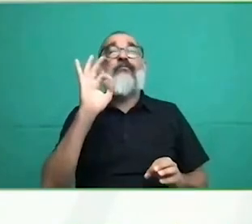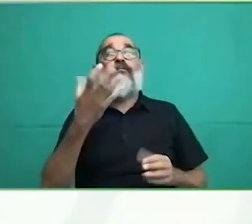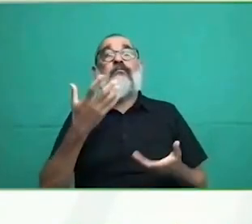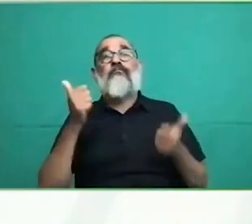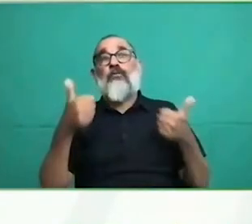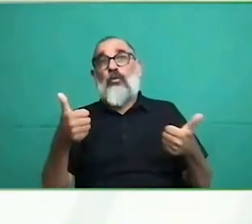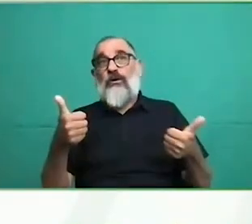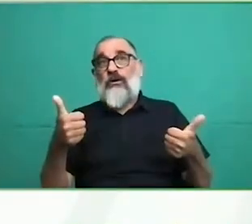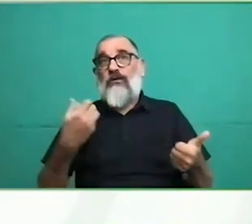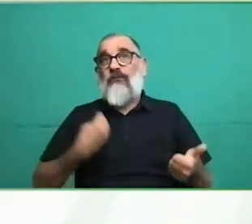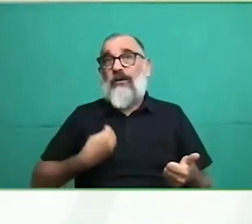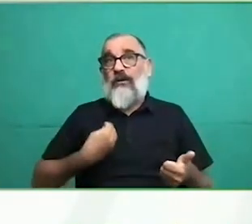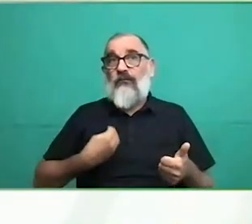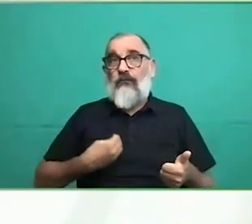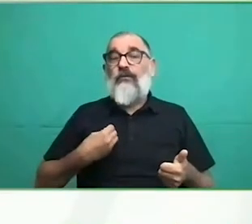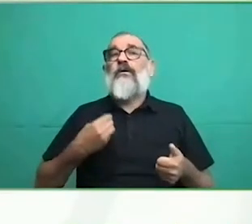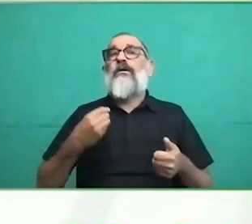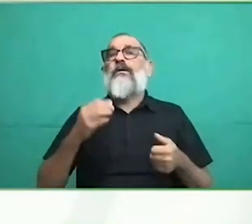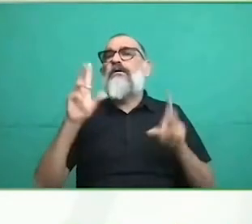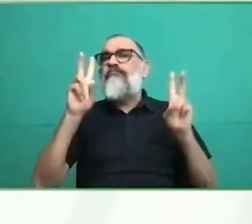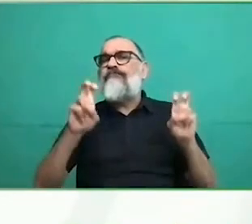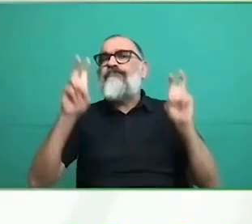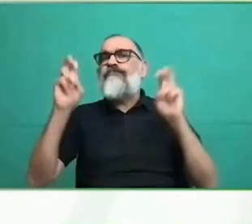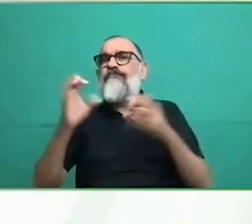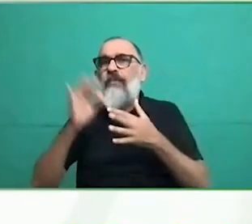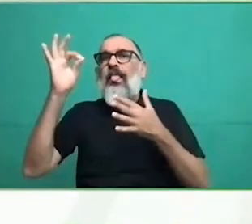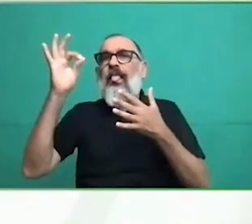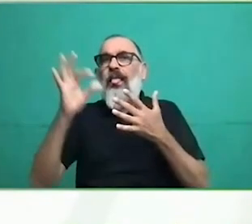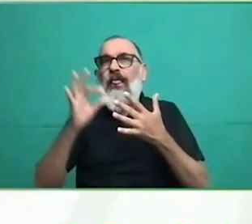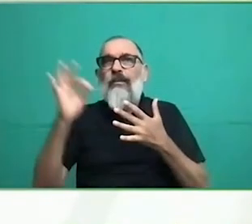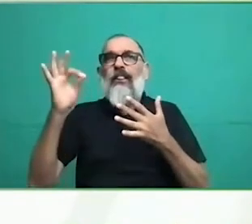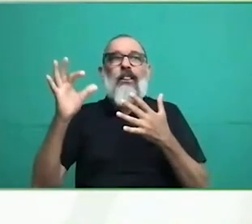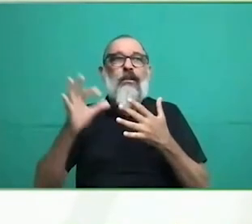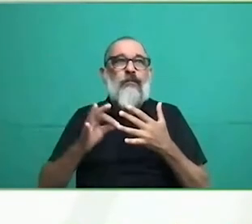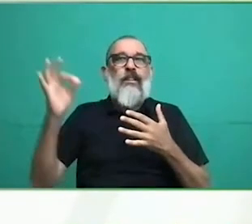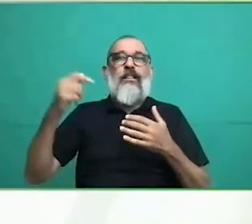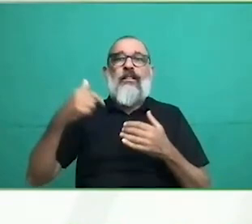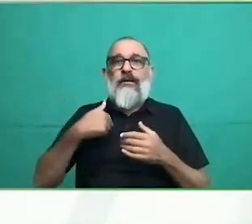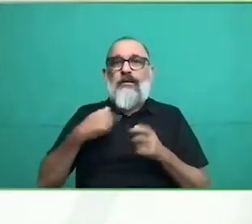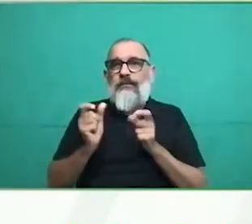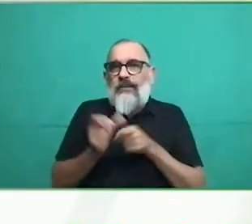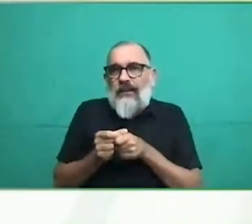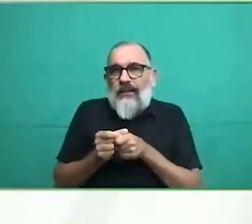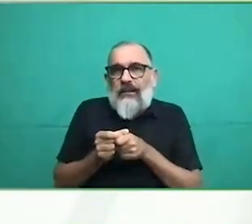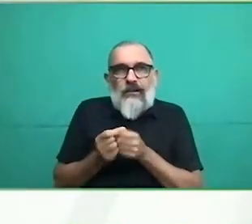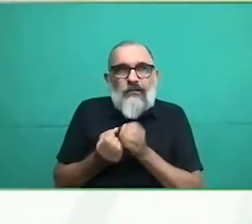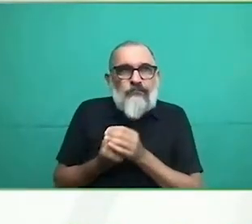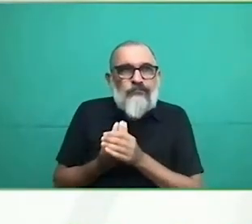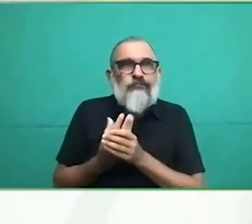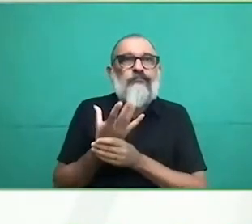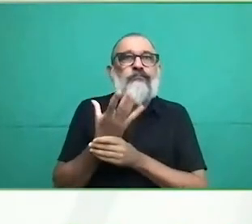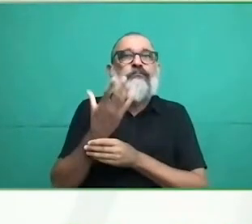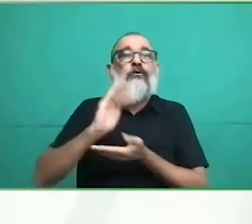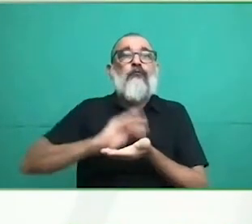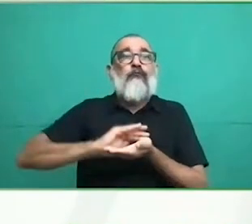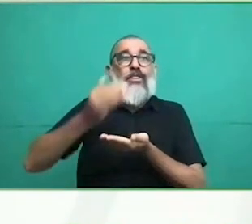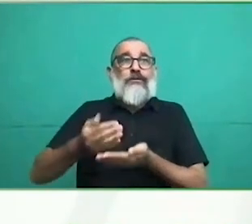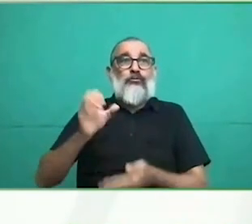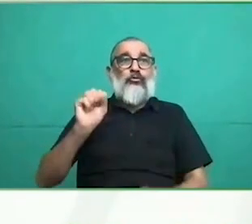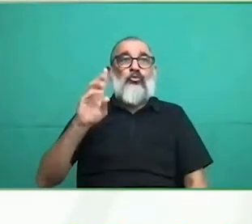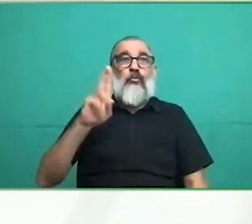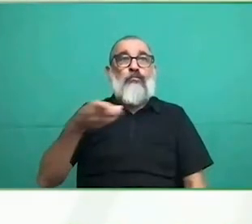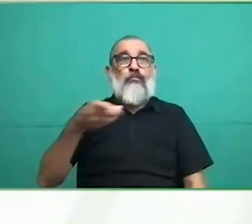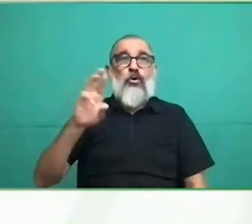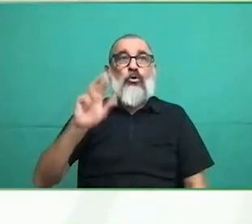plan gubernamental ni ningún presupuesto añadido, se decidió cerrar una institución psiquiátrica